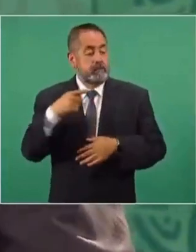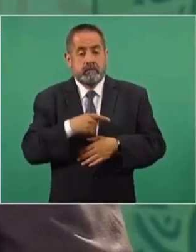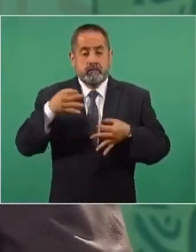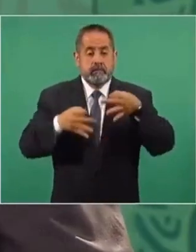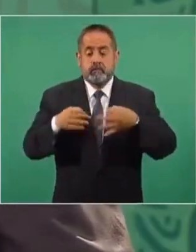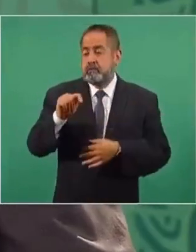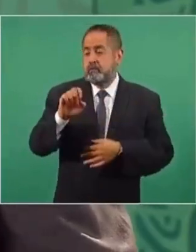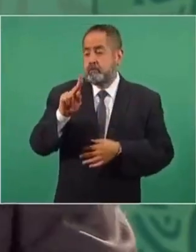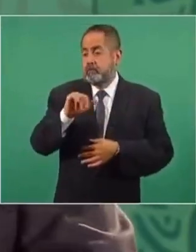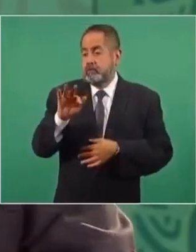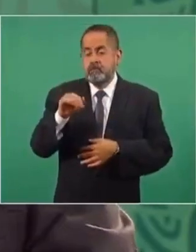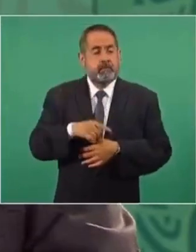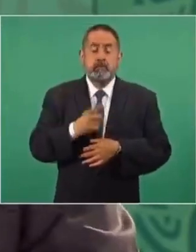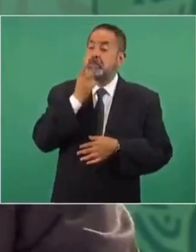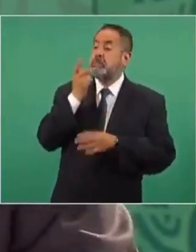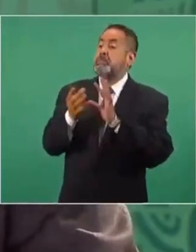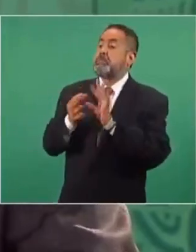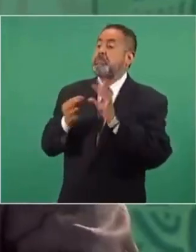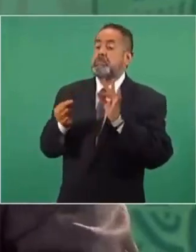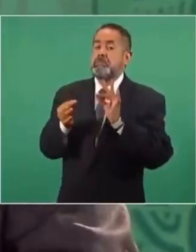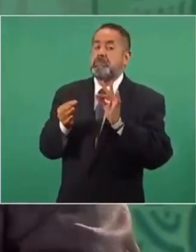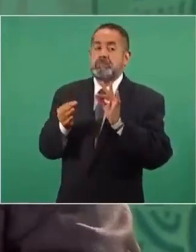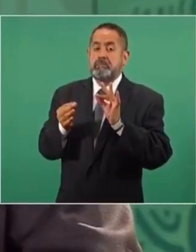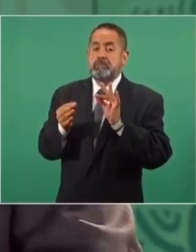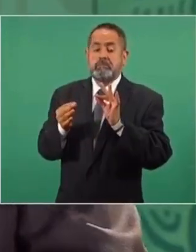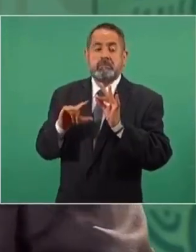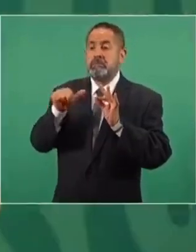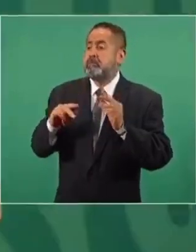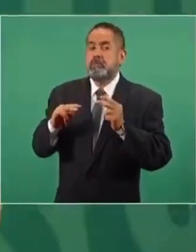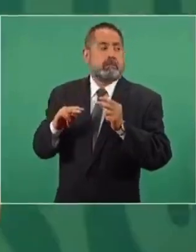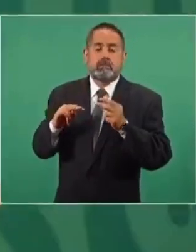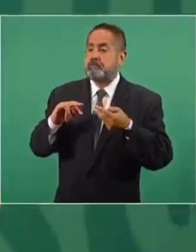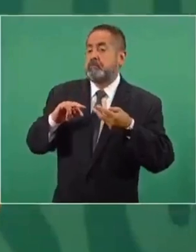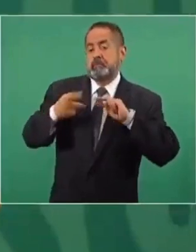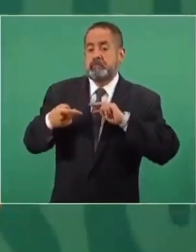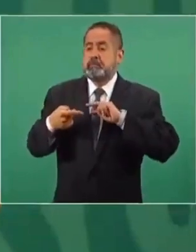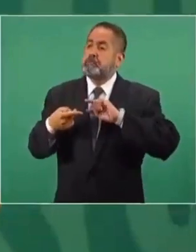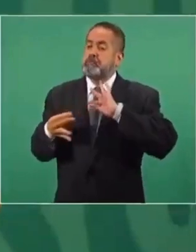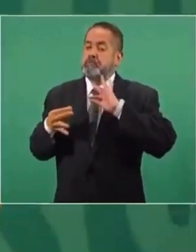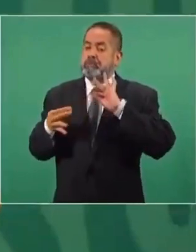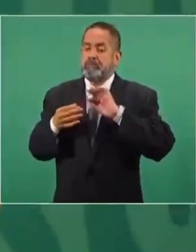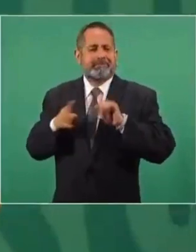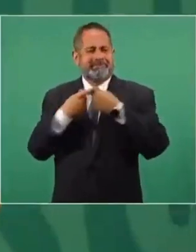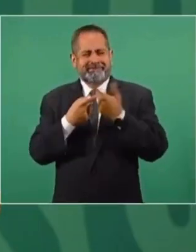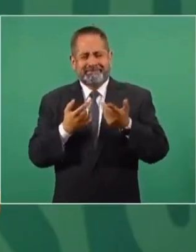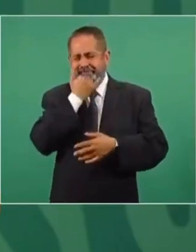tribunal dice una cosa y luego se contradice,